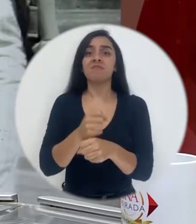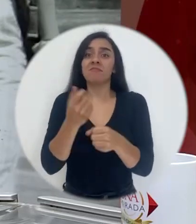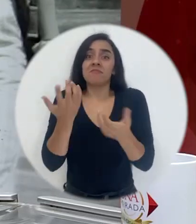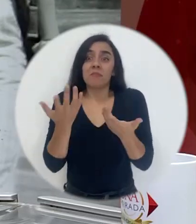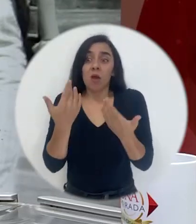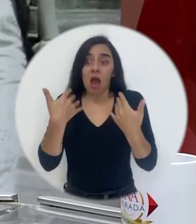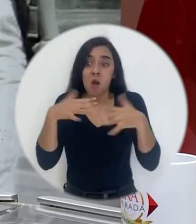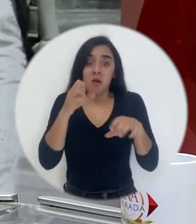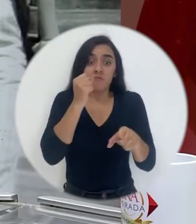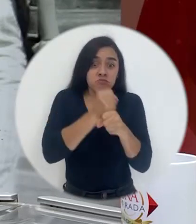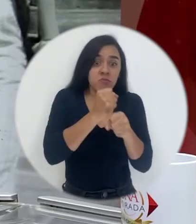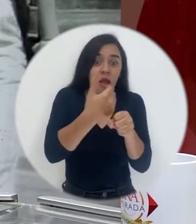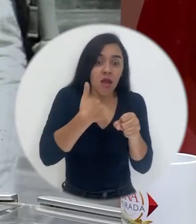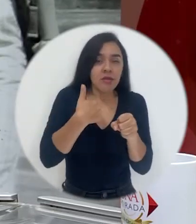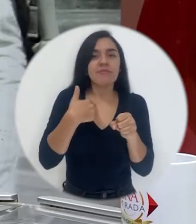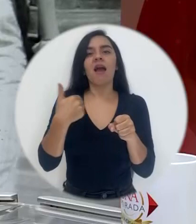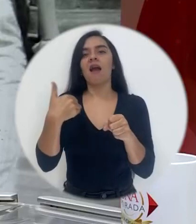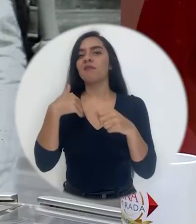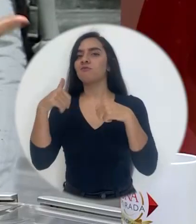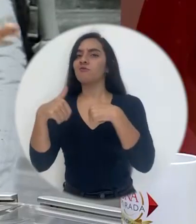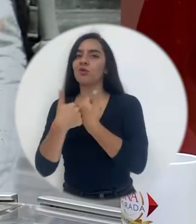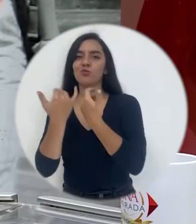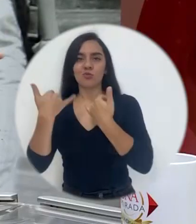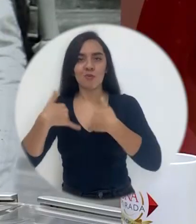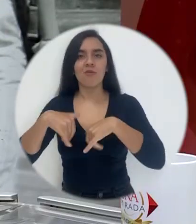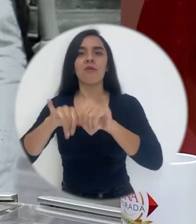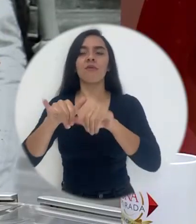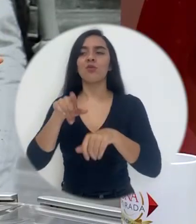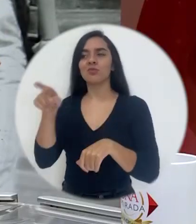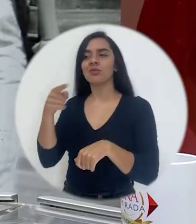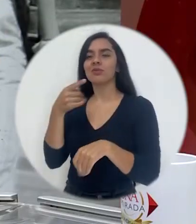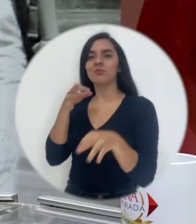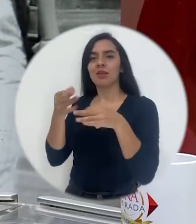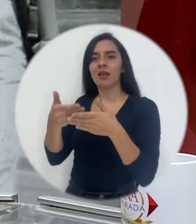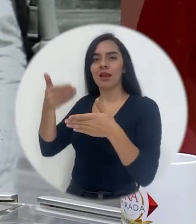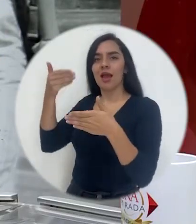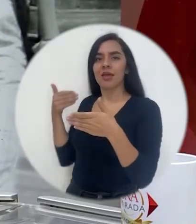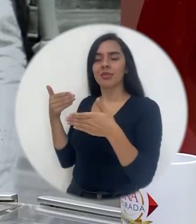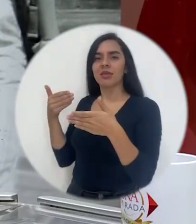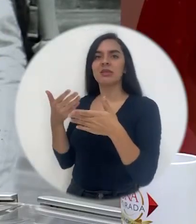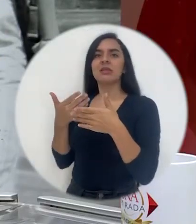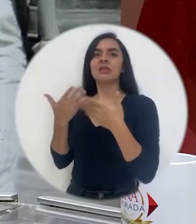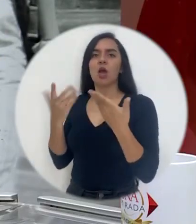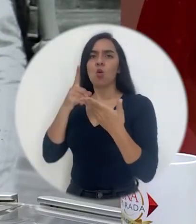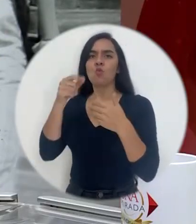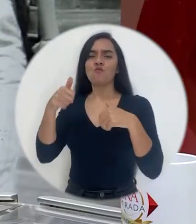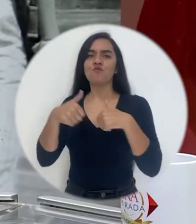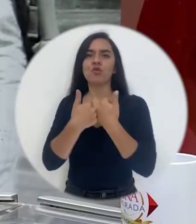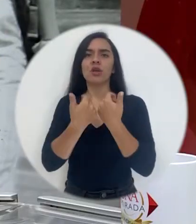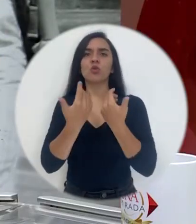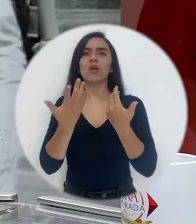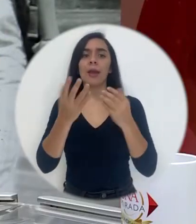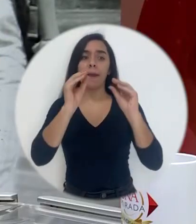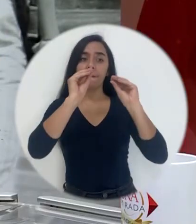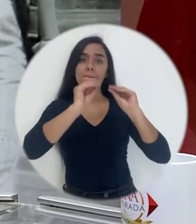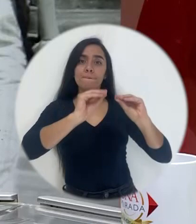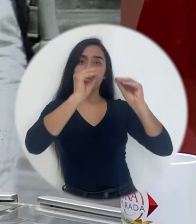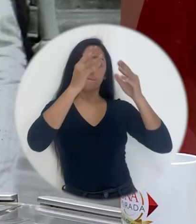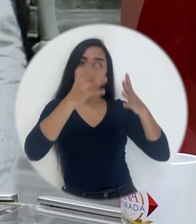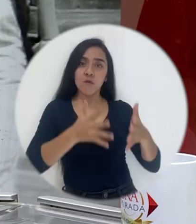persisten. Uno de ellos, y ustedes lo mencionaron al inicio, es el tema de la formación de los docentes de matemática,